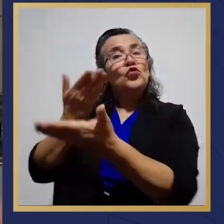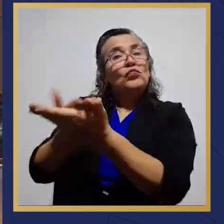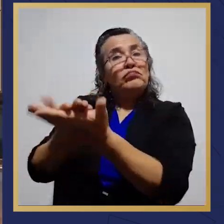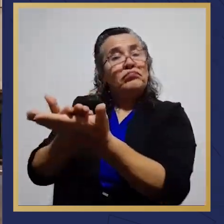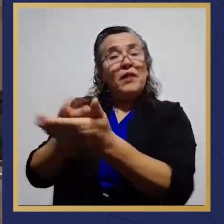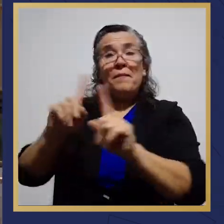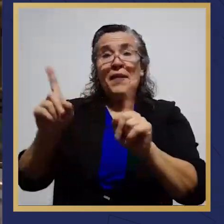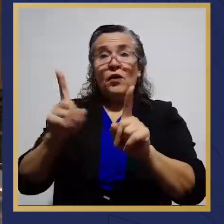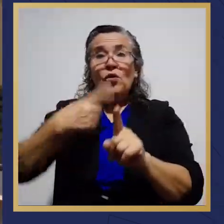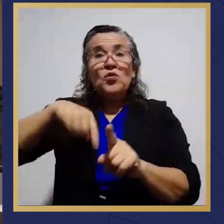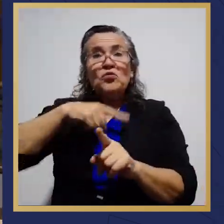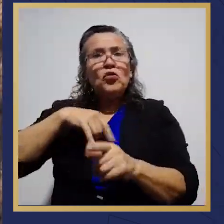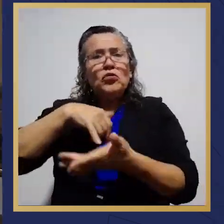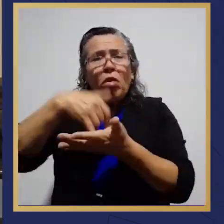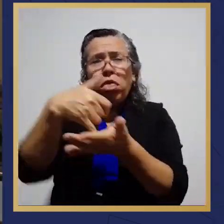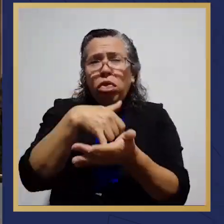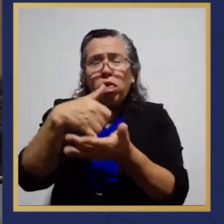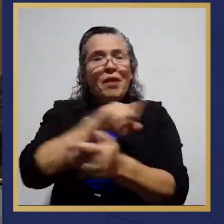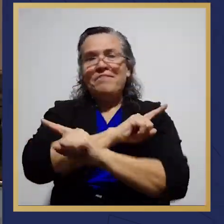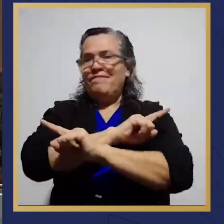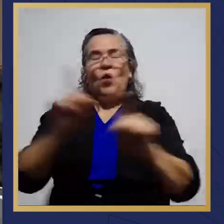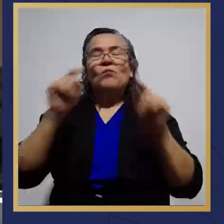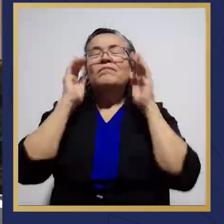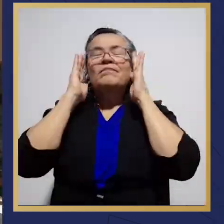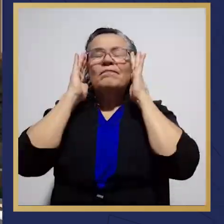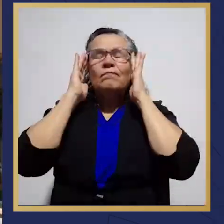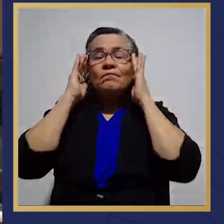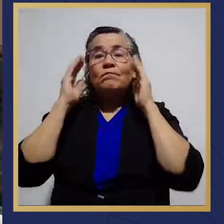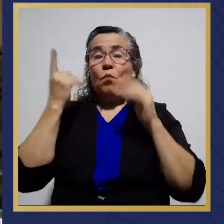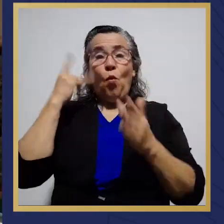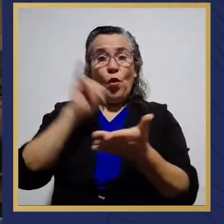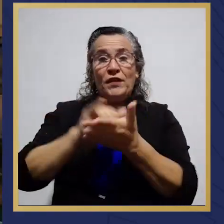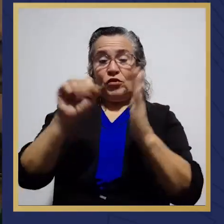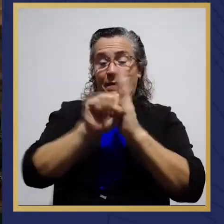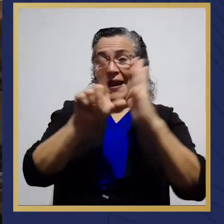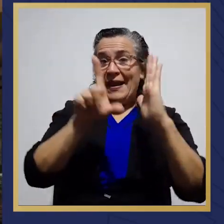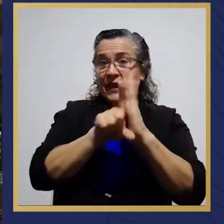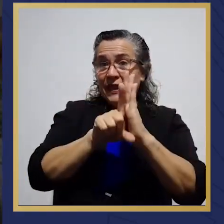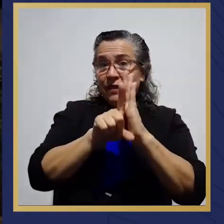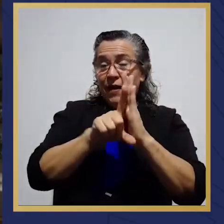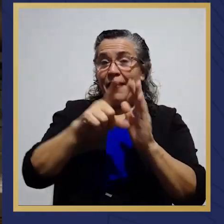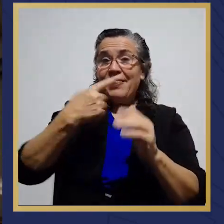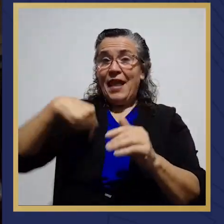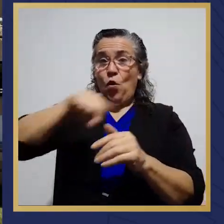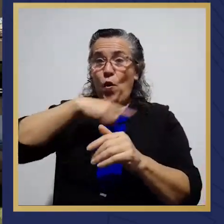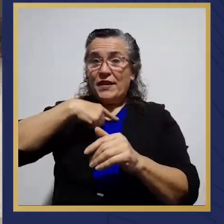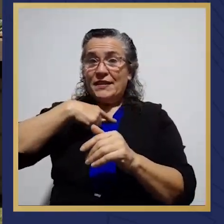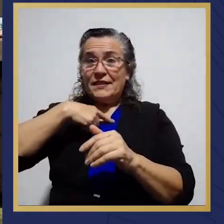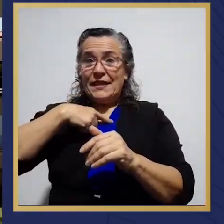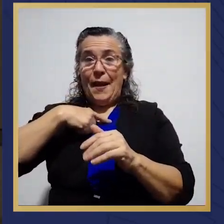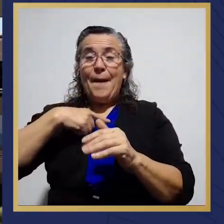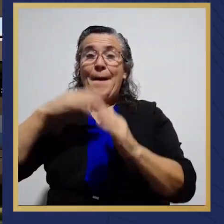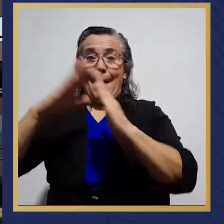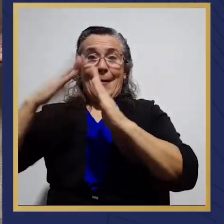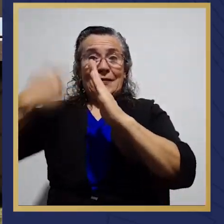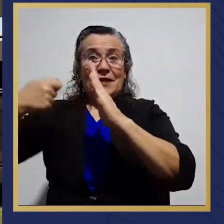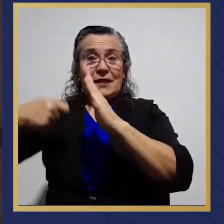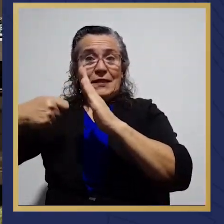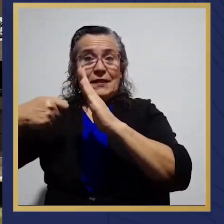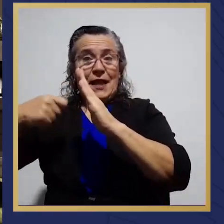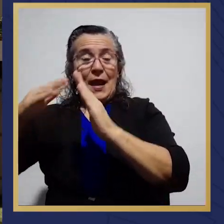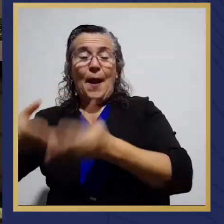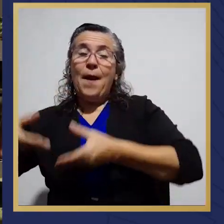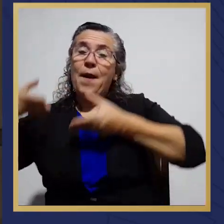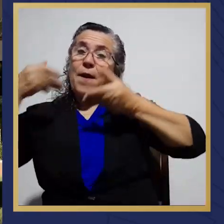propuesto. Pero, ministra, nosotros no aflojamos. Por tanto, la Asamblea Legislativa recibirá de parte del